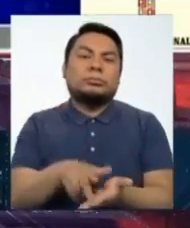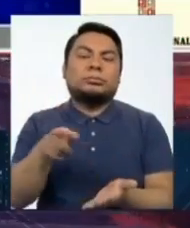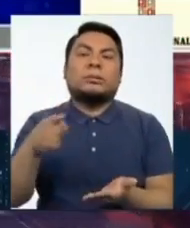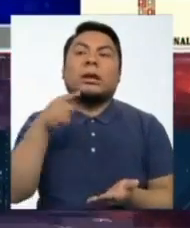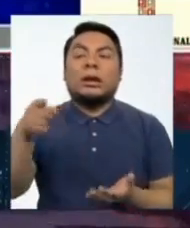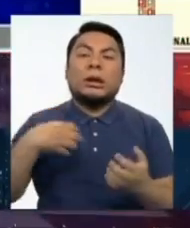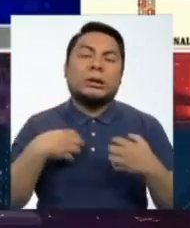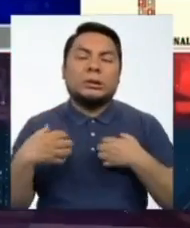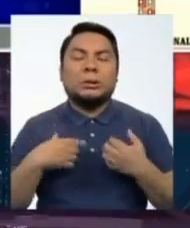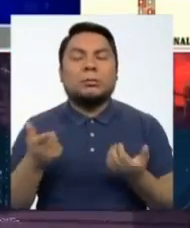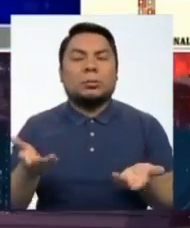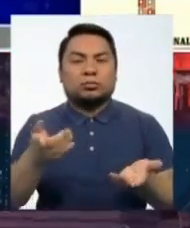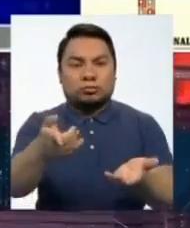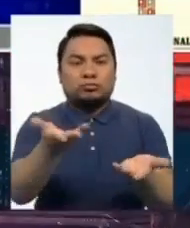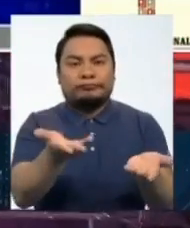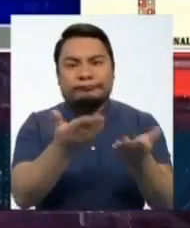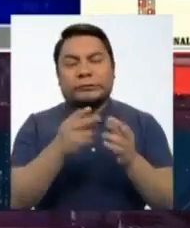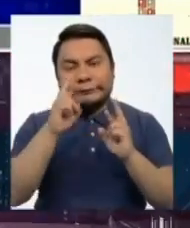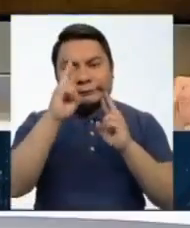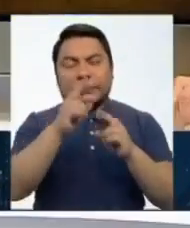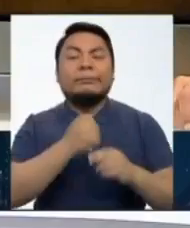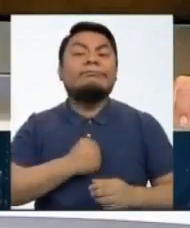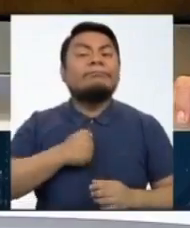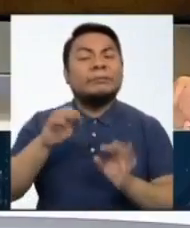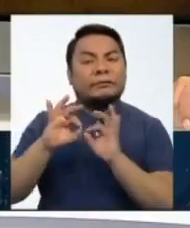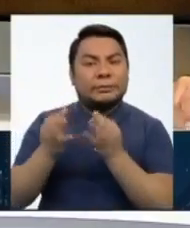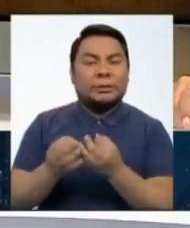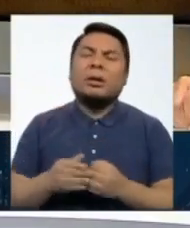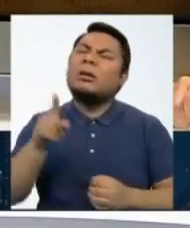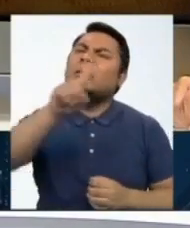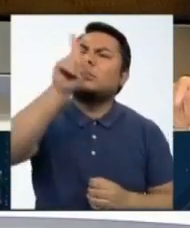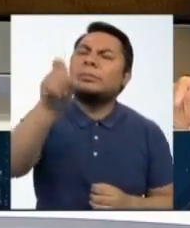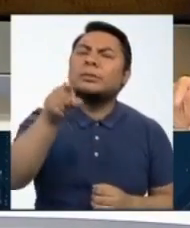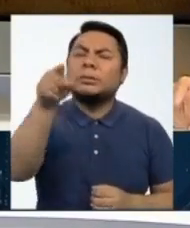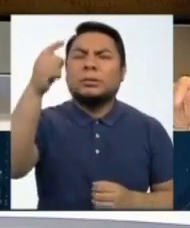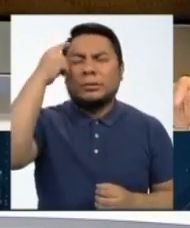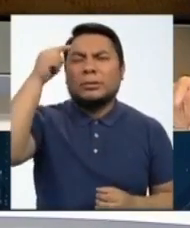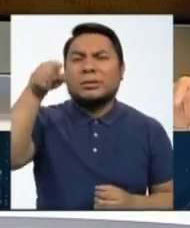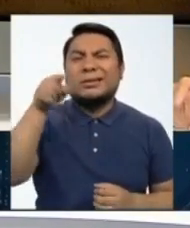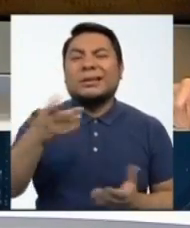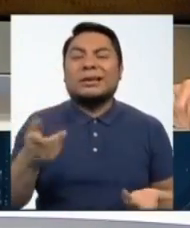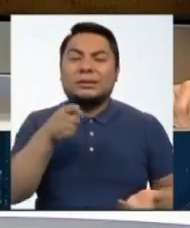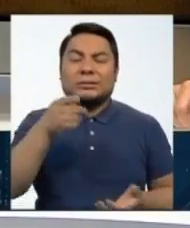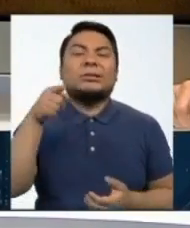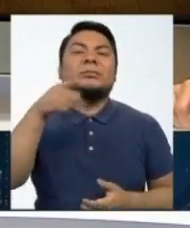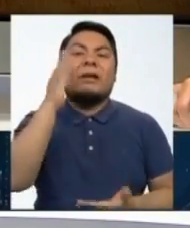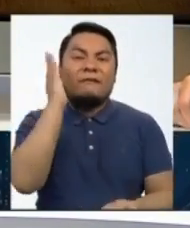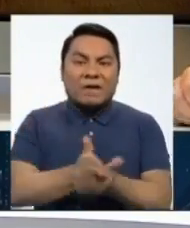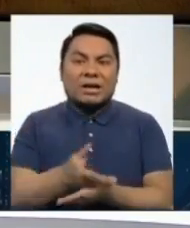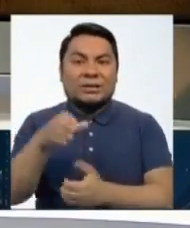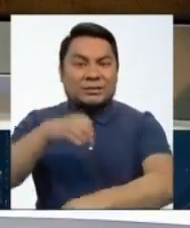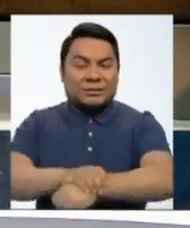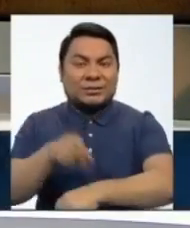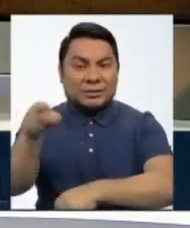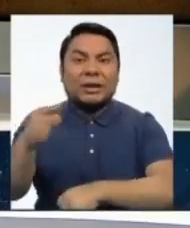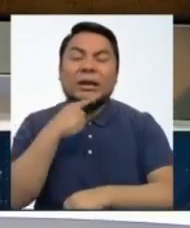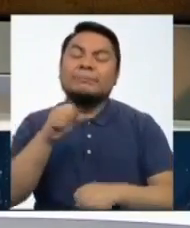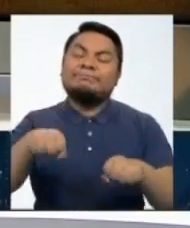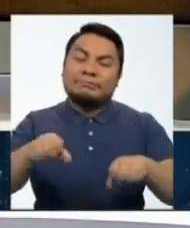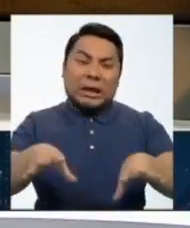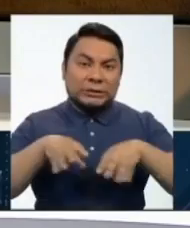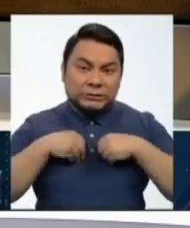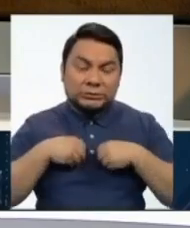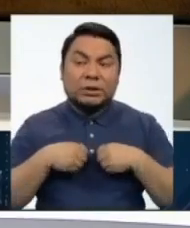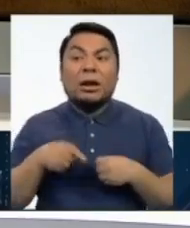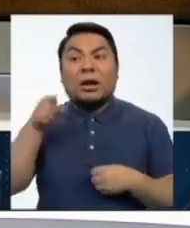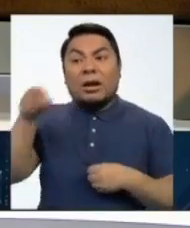fallo adecuado a ley. El congresista Gilbert Violeta nos comentaba hace minutos que si bien este es un fallo, como usted dice, judicial, habrá que acatar, habrá que ver